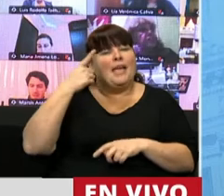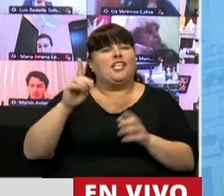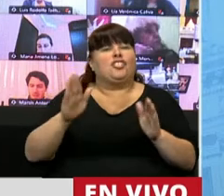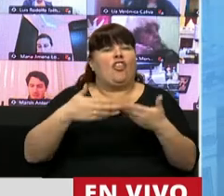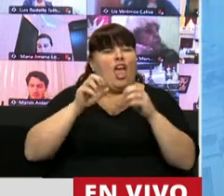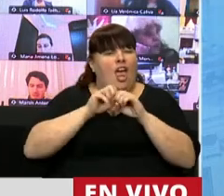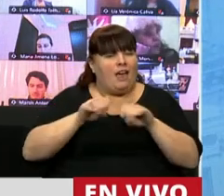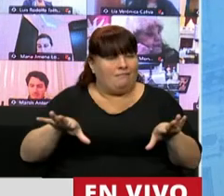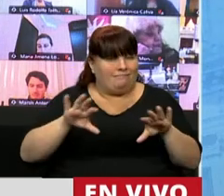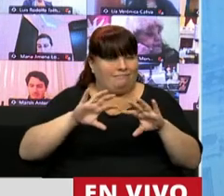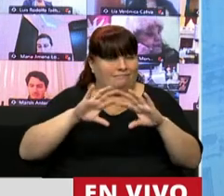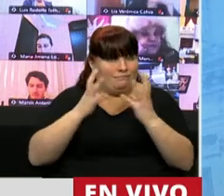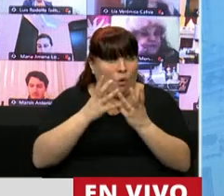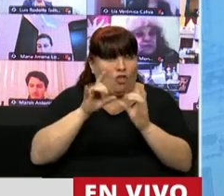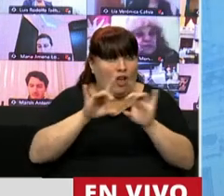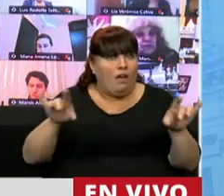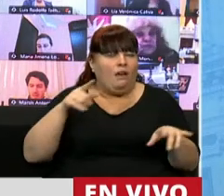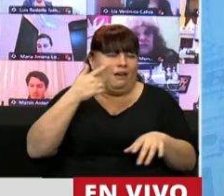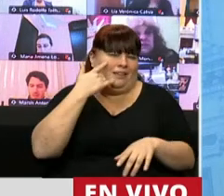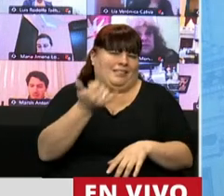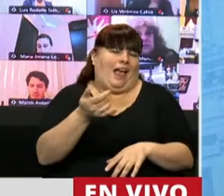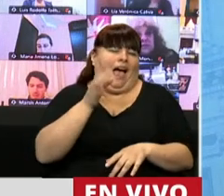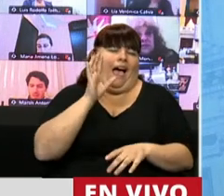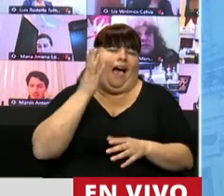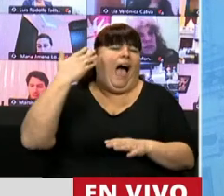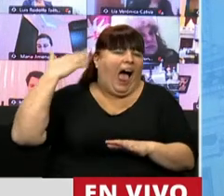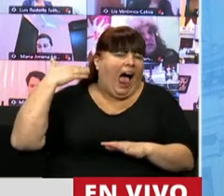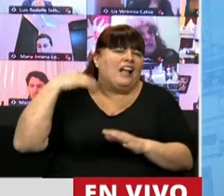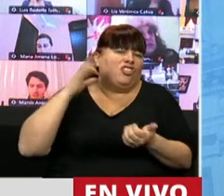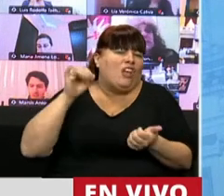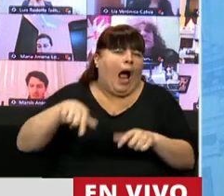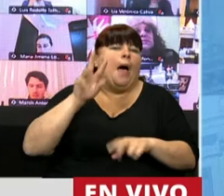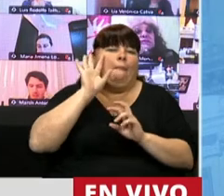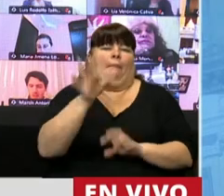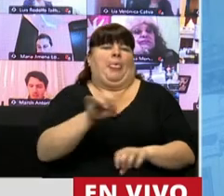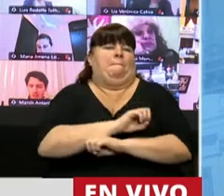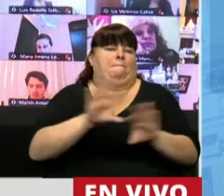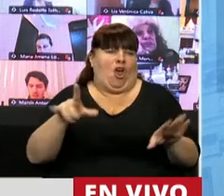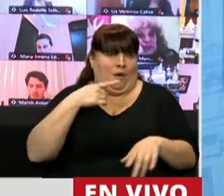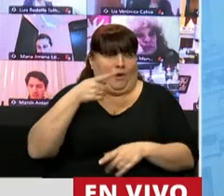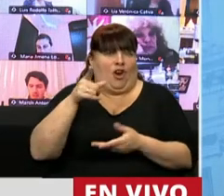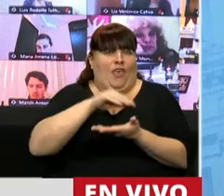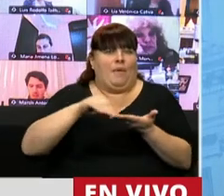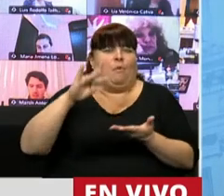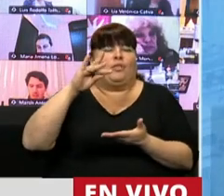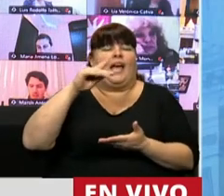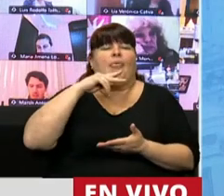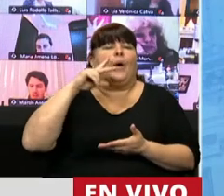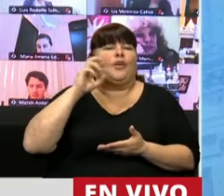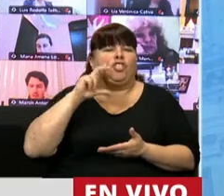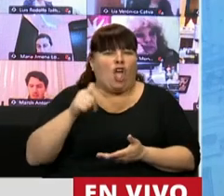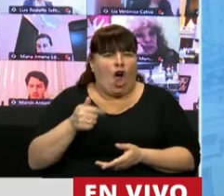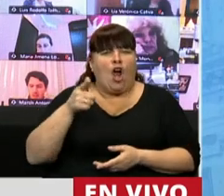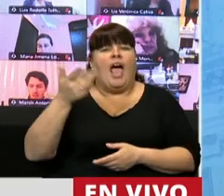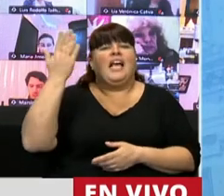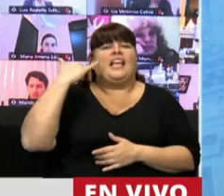solamente, y lo que hizo fue dejar en evidencia cosas que ya veníamos sabiendo, dijo la Diputada Victoria, nos